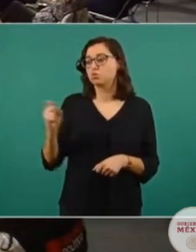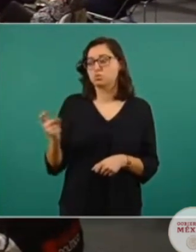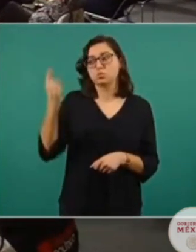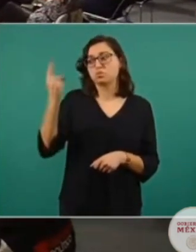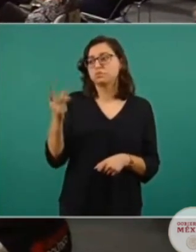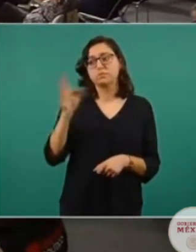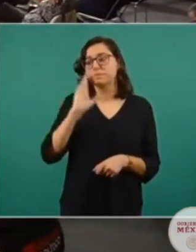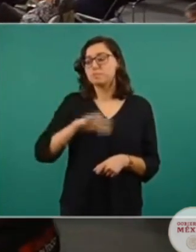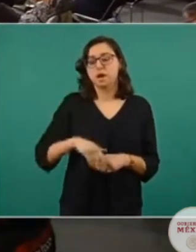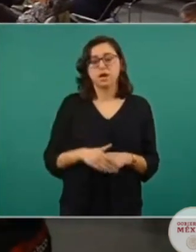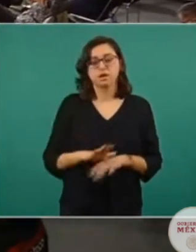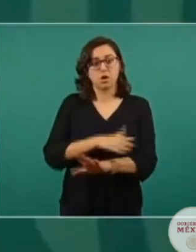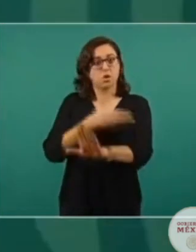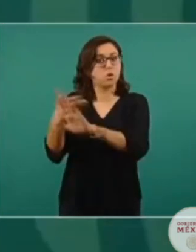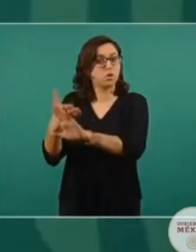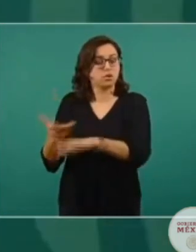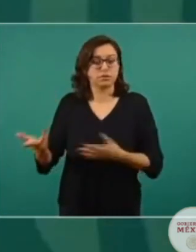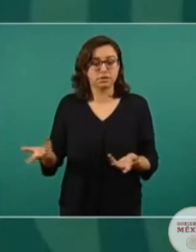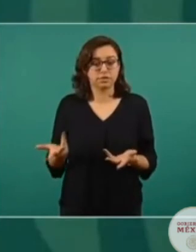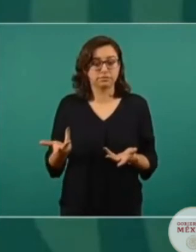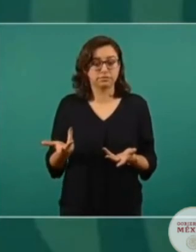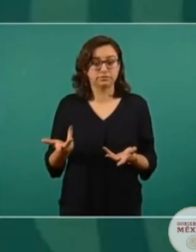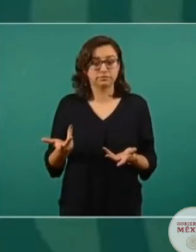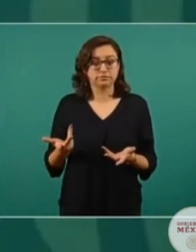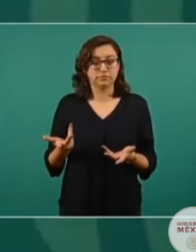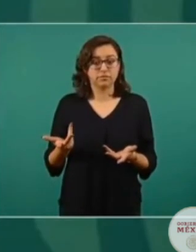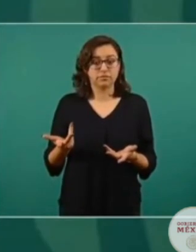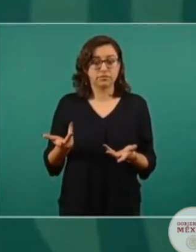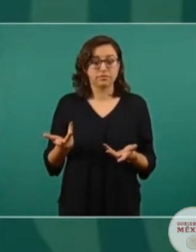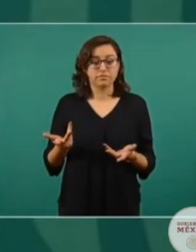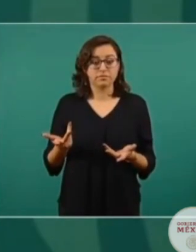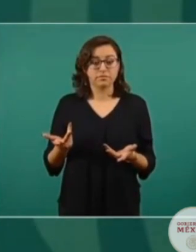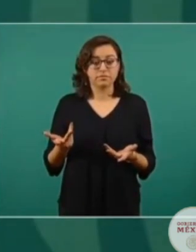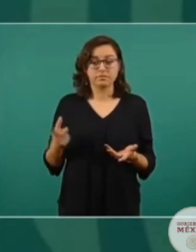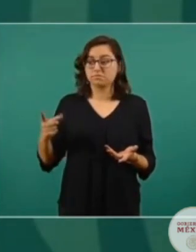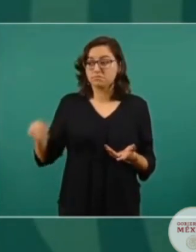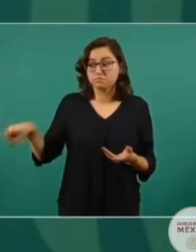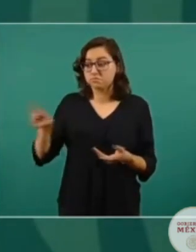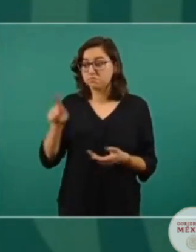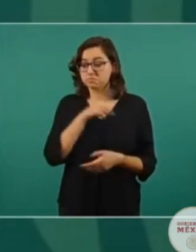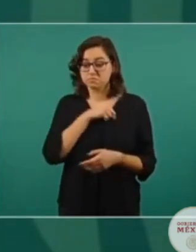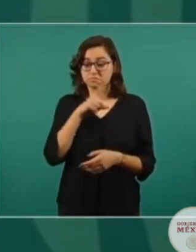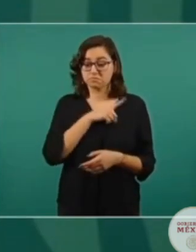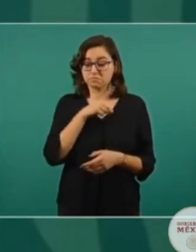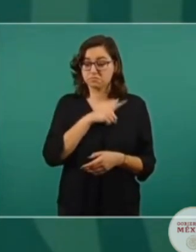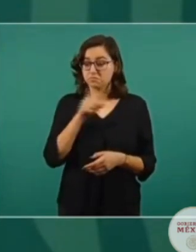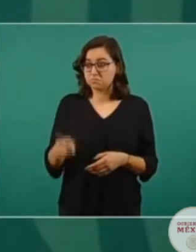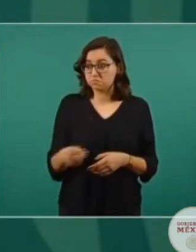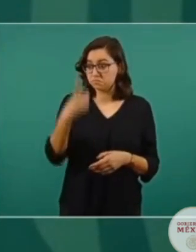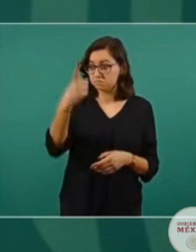debían de tener la misma